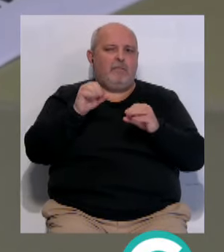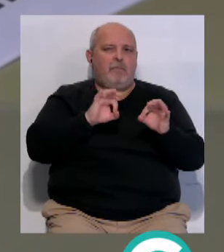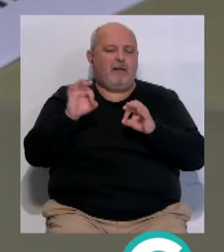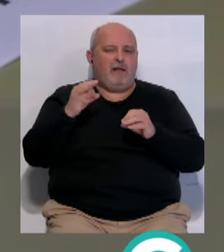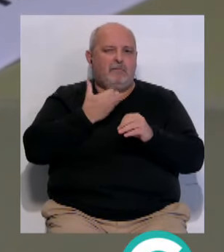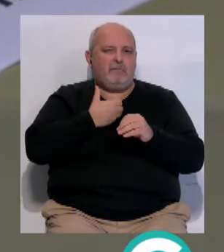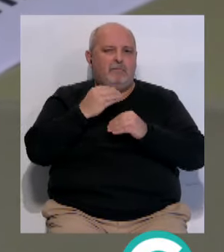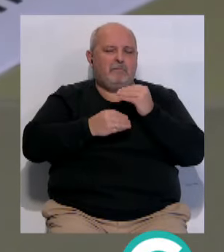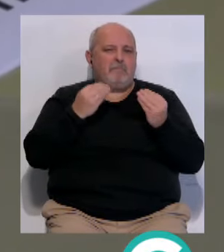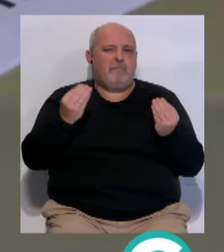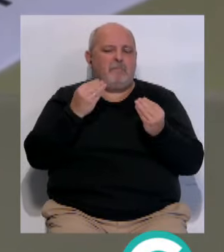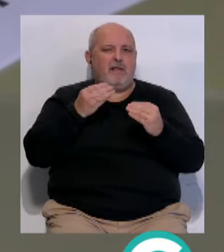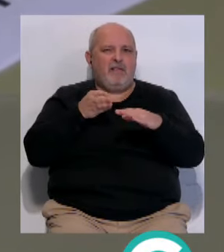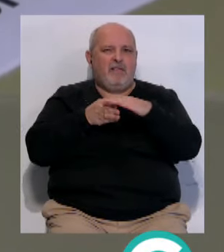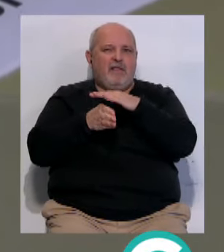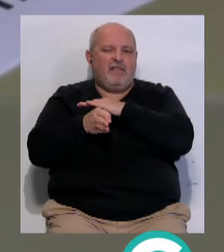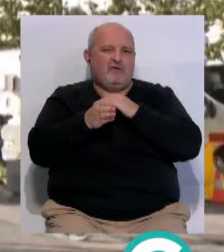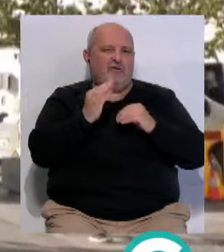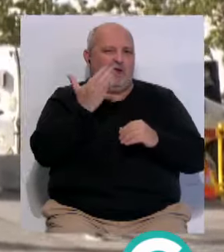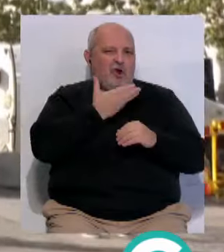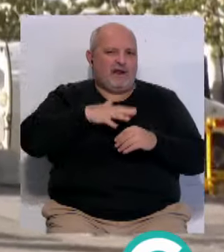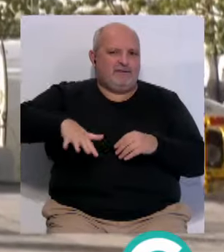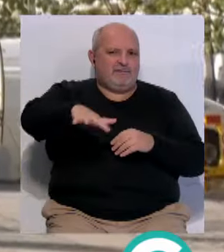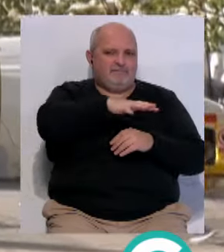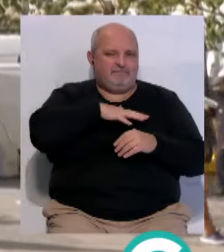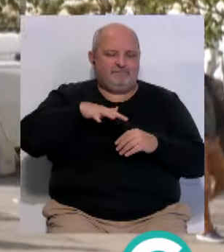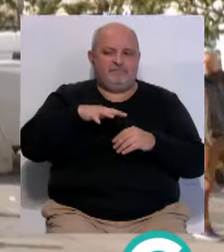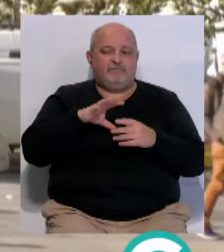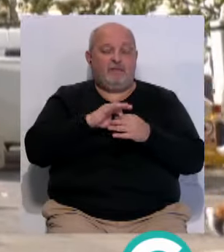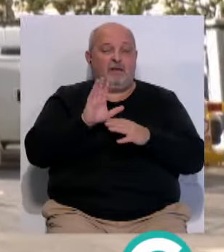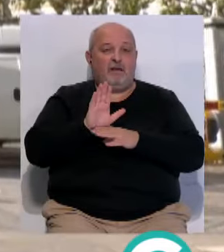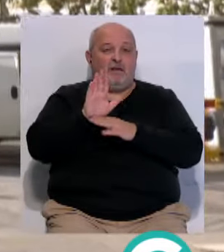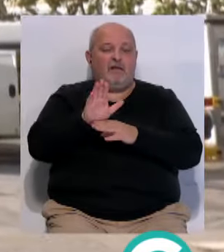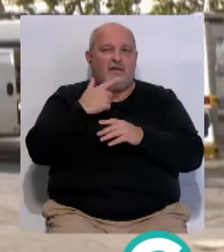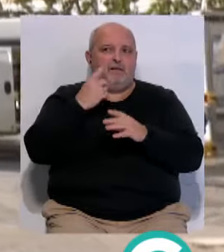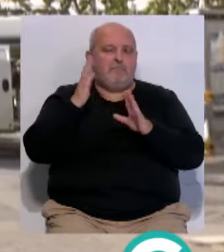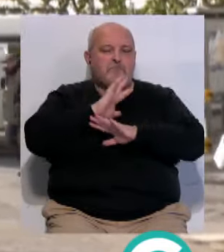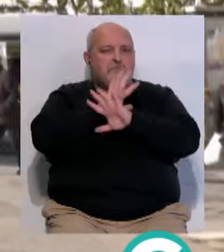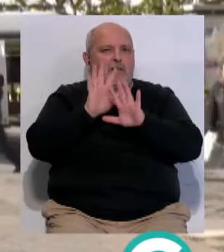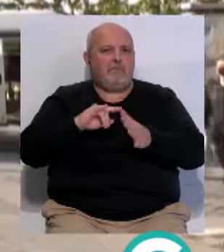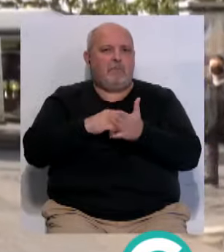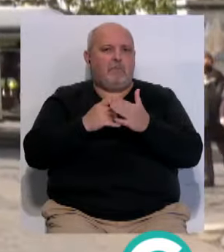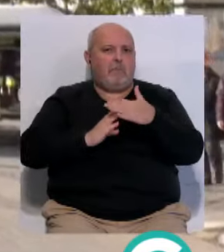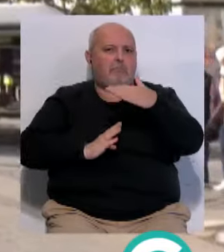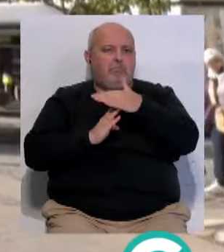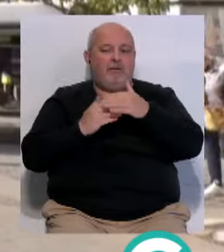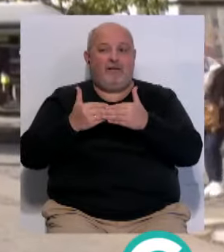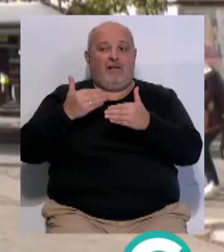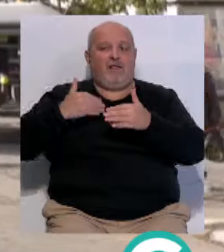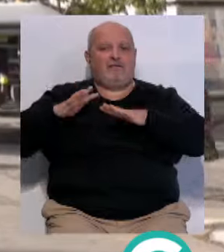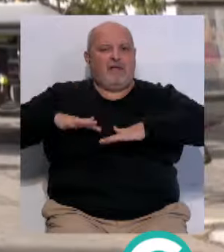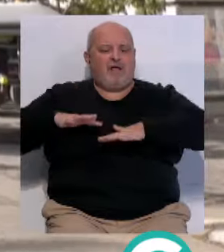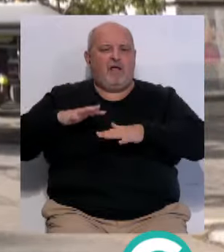el Ayuntamiento... ...para la mejora de los itinerarios... ...y los entornos escolares. Sus representantes temen que no se ejecute... ...el proyecto iniciado en la anterior